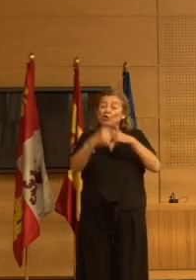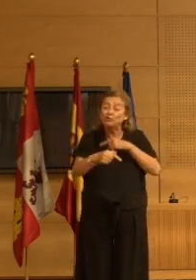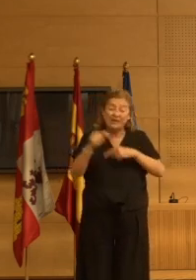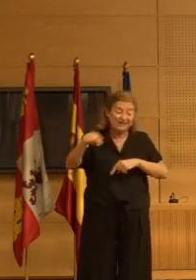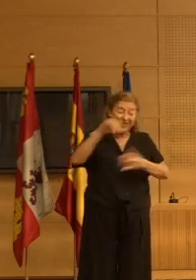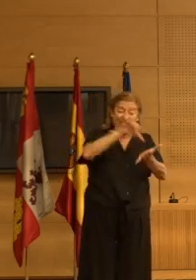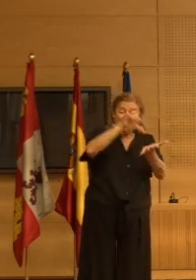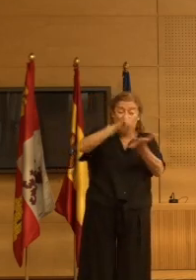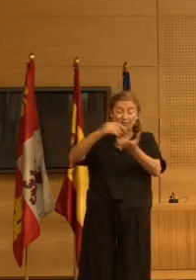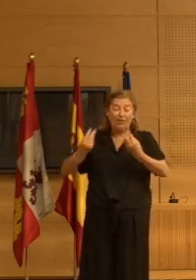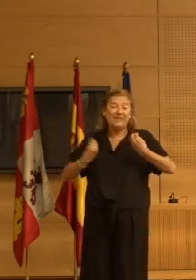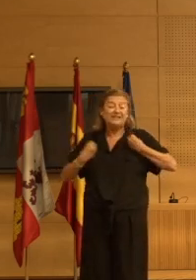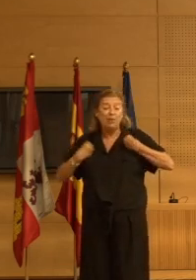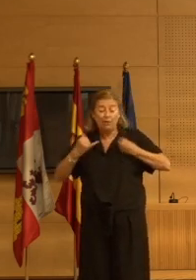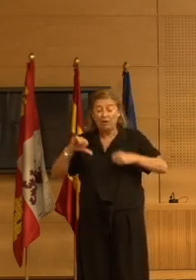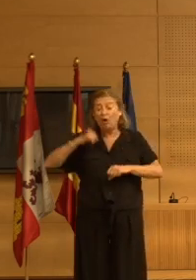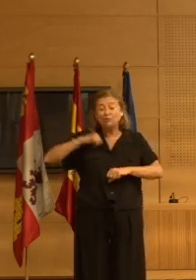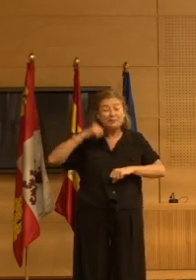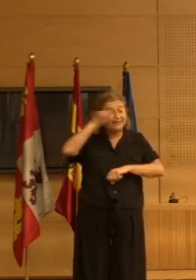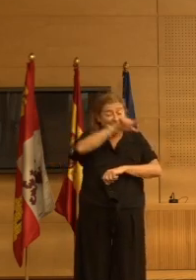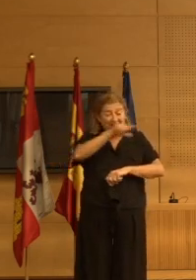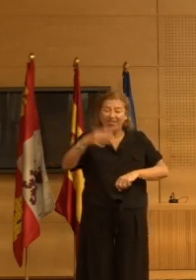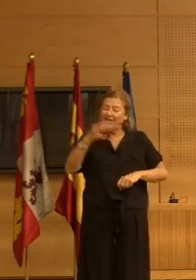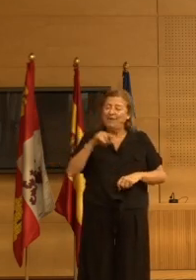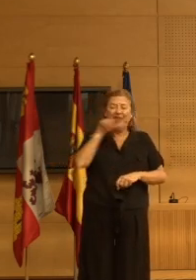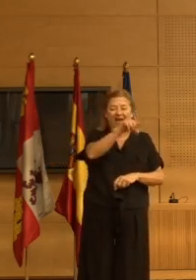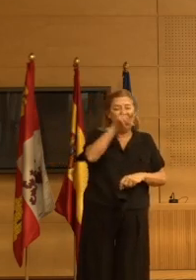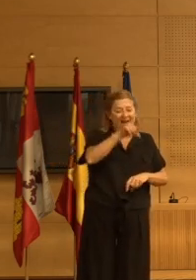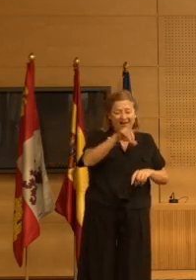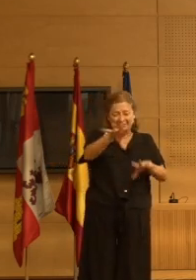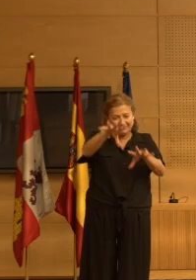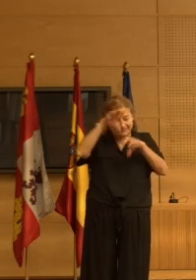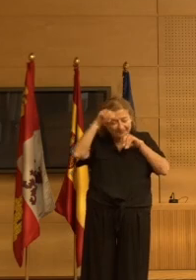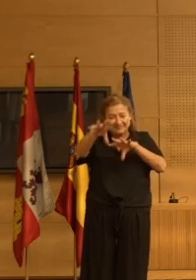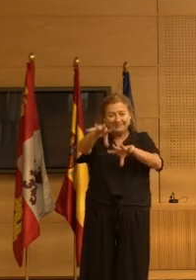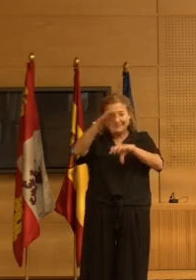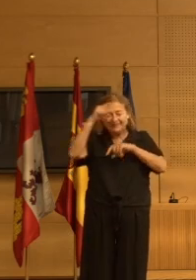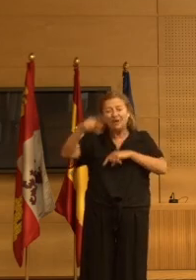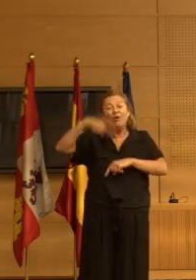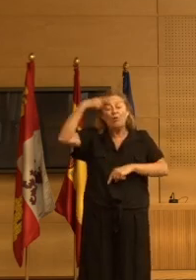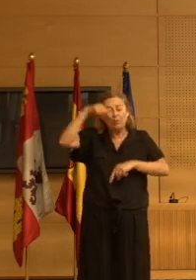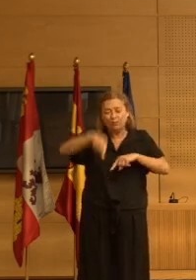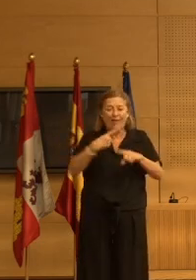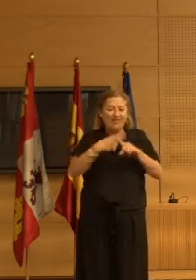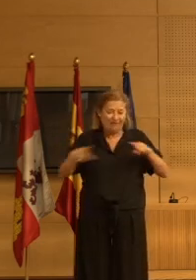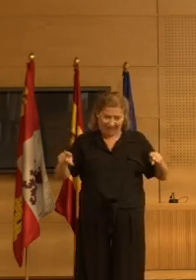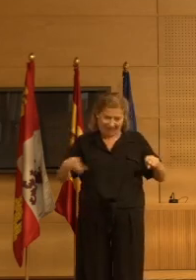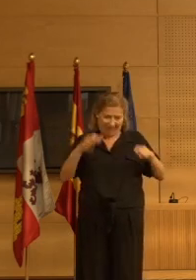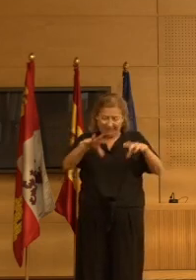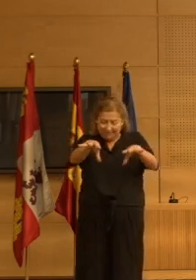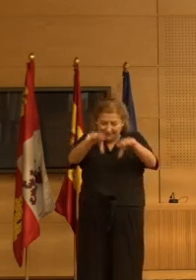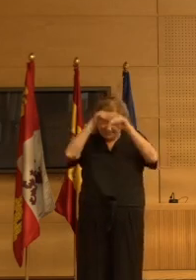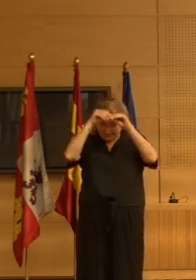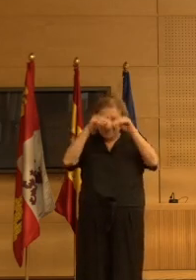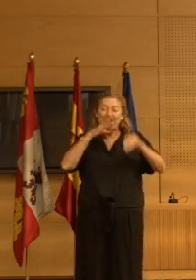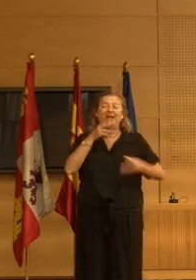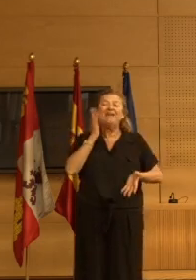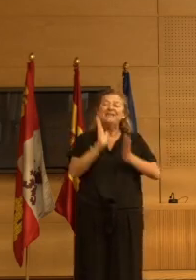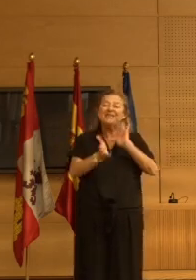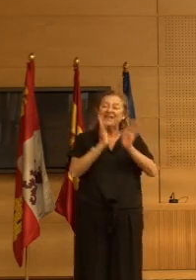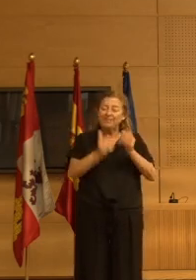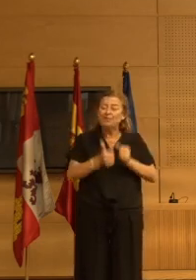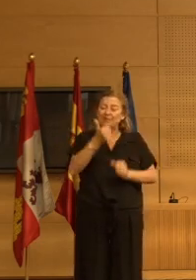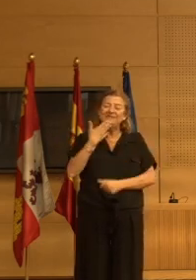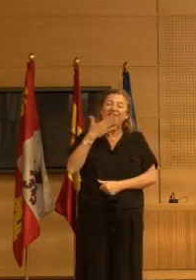los centros de salud y en los hospitales los que tienen que empaparse de esta cultura diferente de un tratamiento más